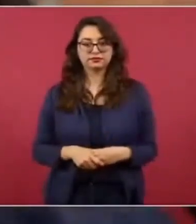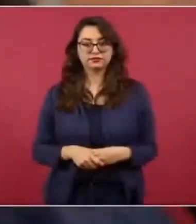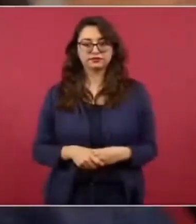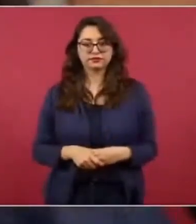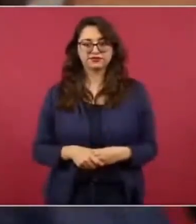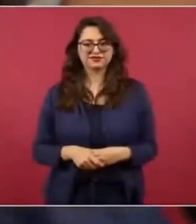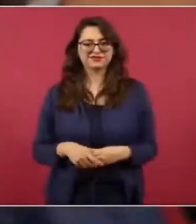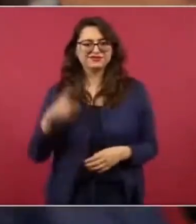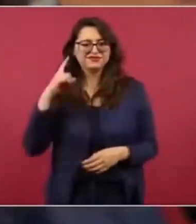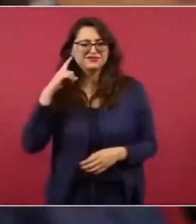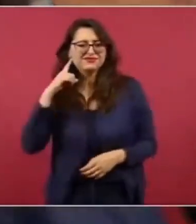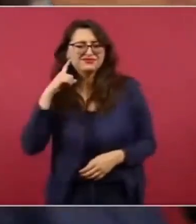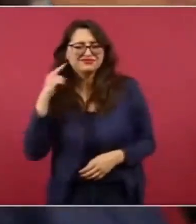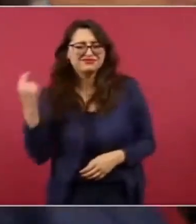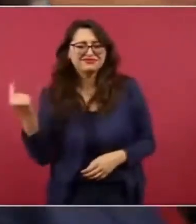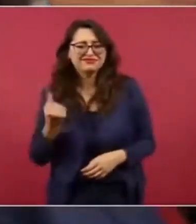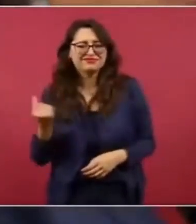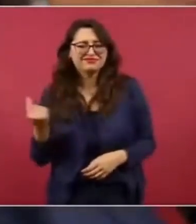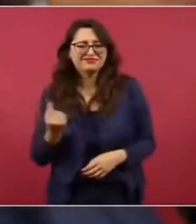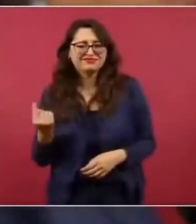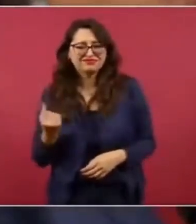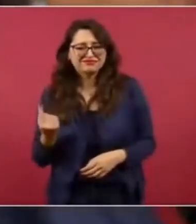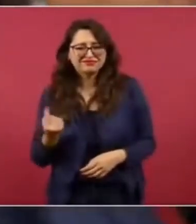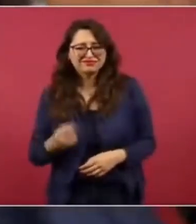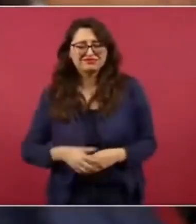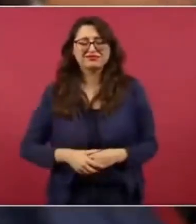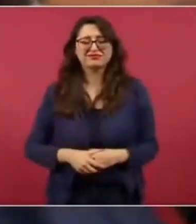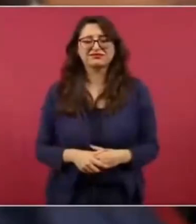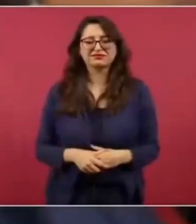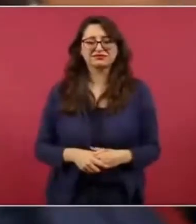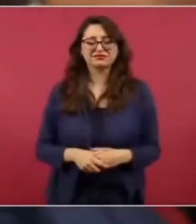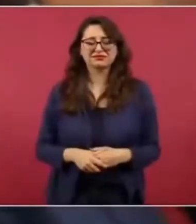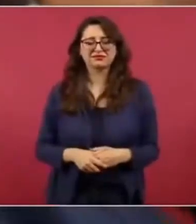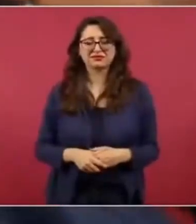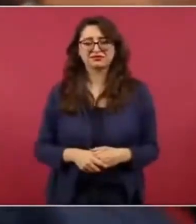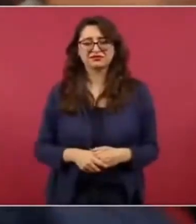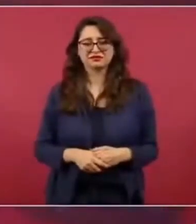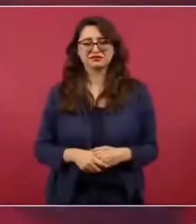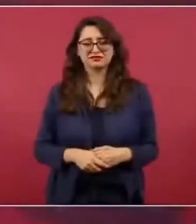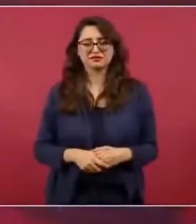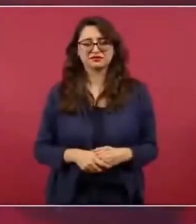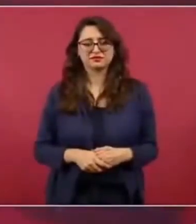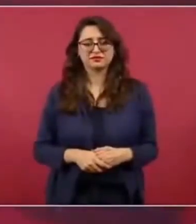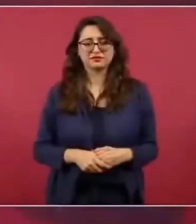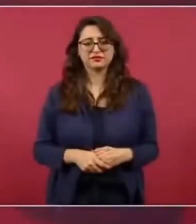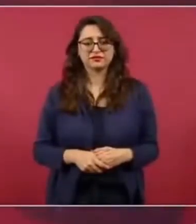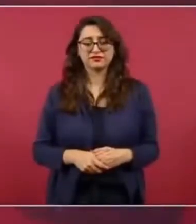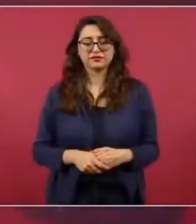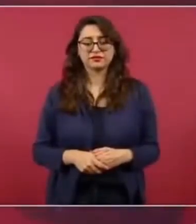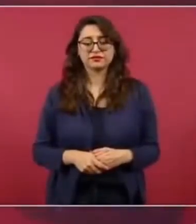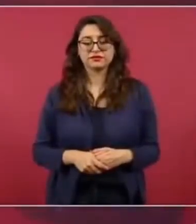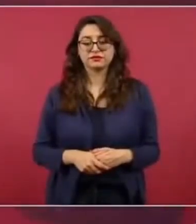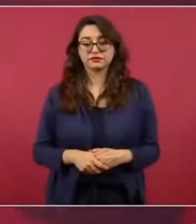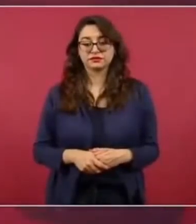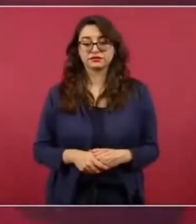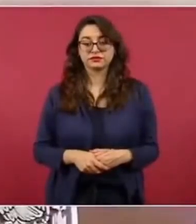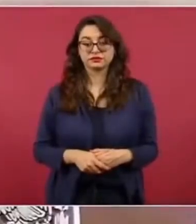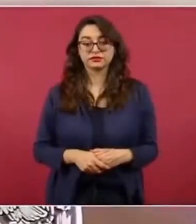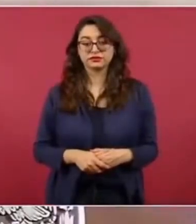¿Mande? Ahí Serena pagaría a Grupo México. Sí, y si Grupo México entra,